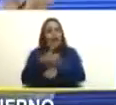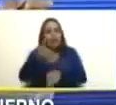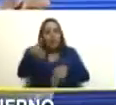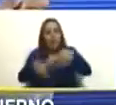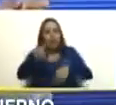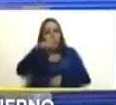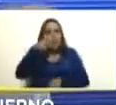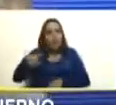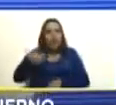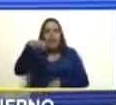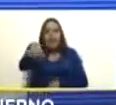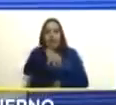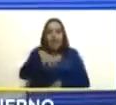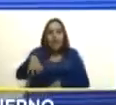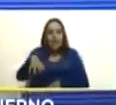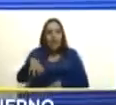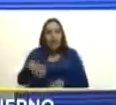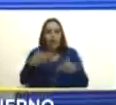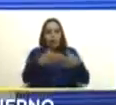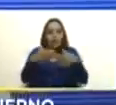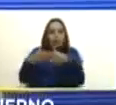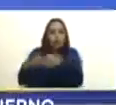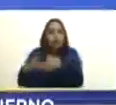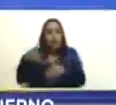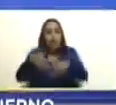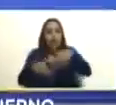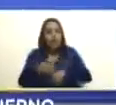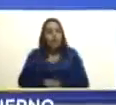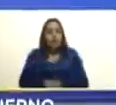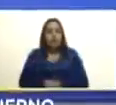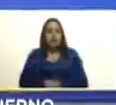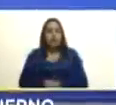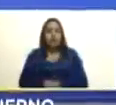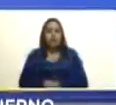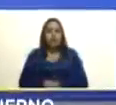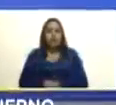en los estados y en los circuitos electorales y en la lista nacional